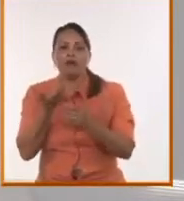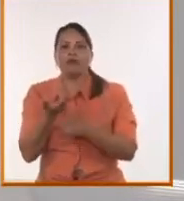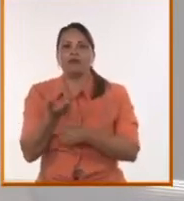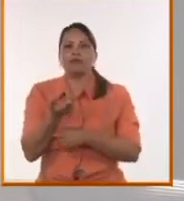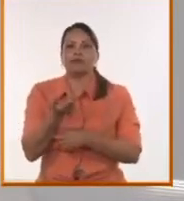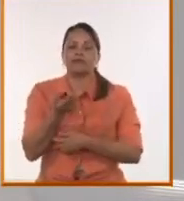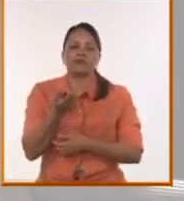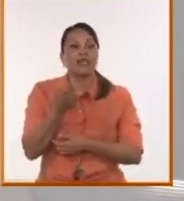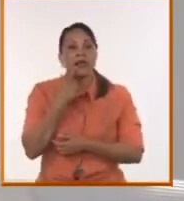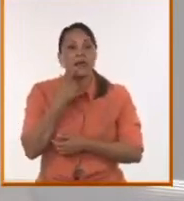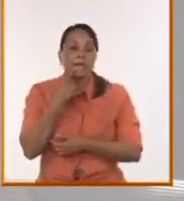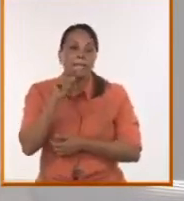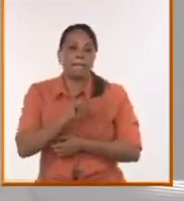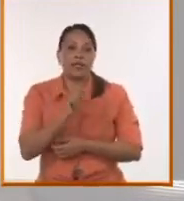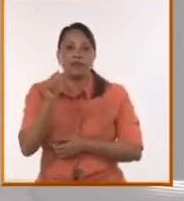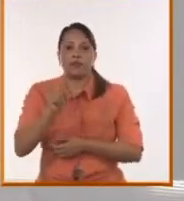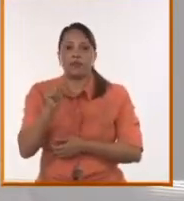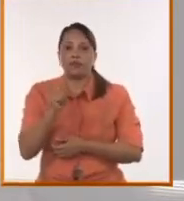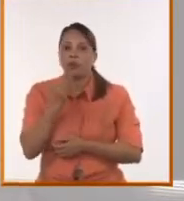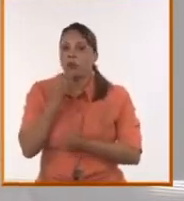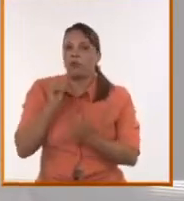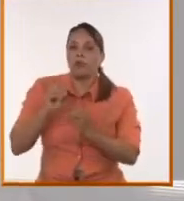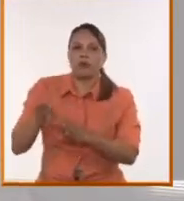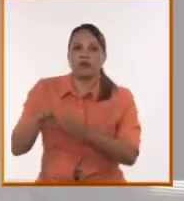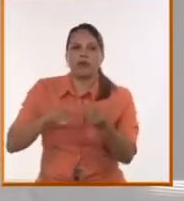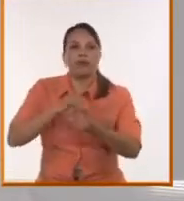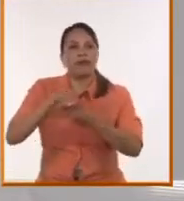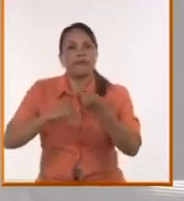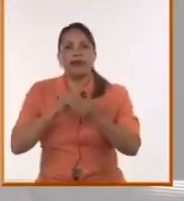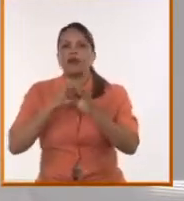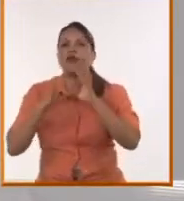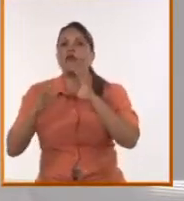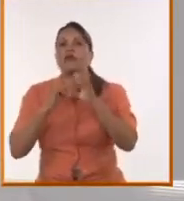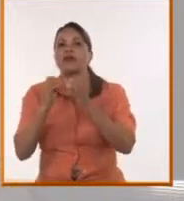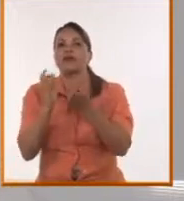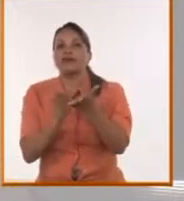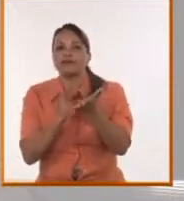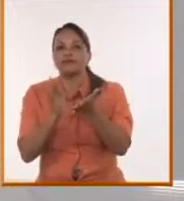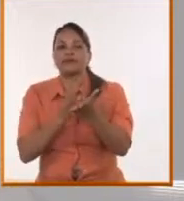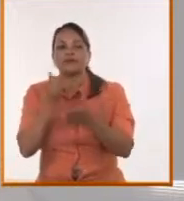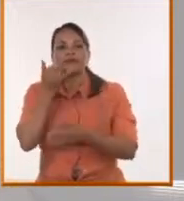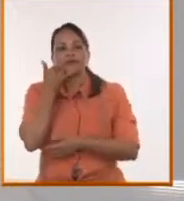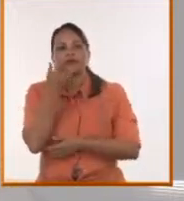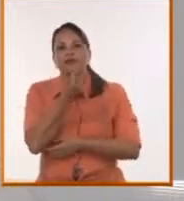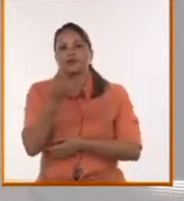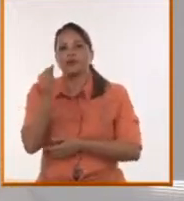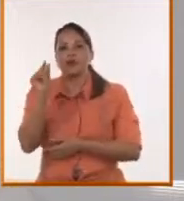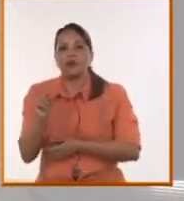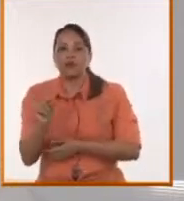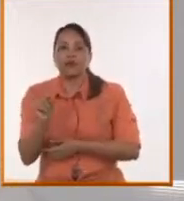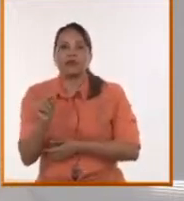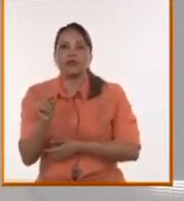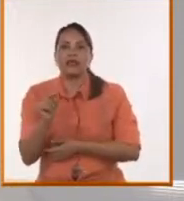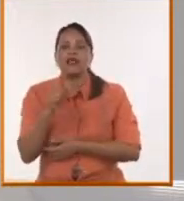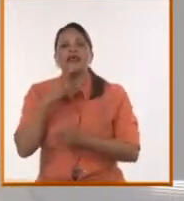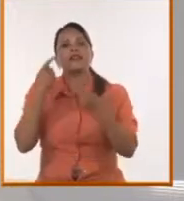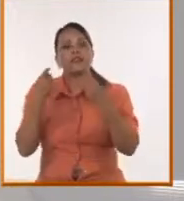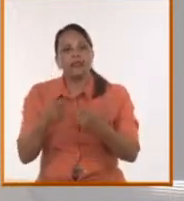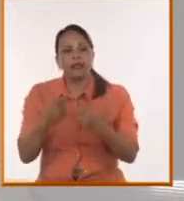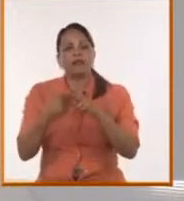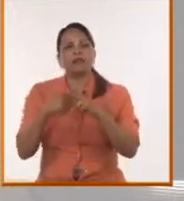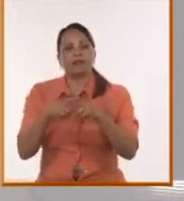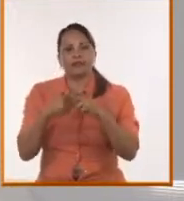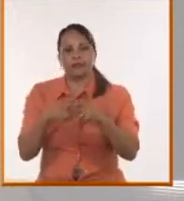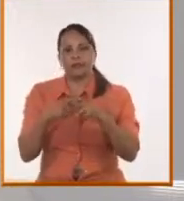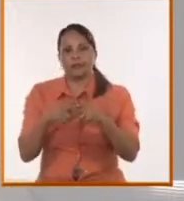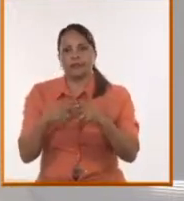hay que abandonar eso. No se puede sustituir la comunicación uno a uno en ningún espacio. Entonces, tenemos herramientas, sí,